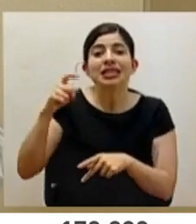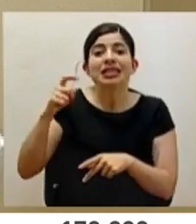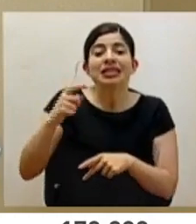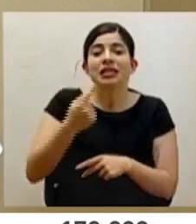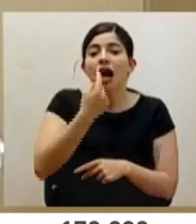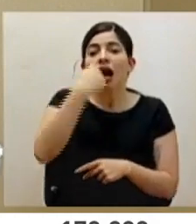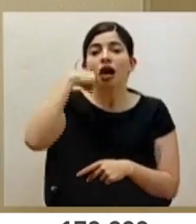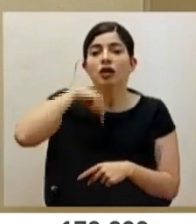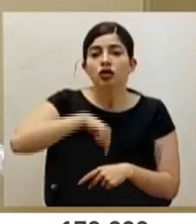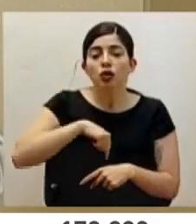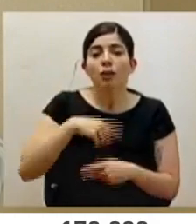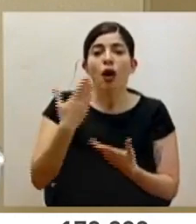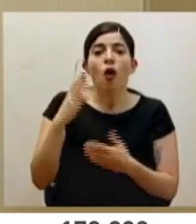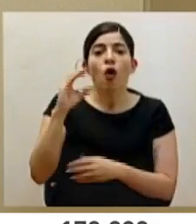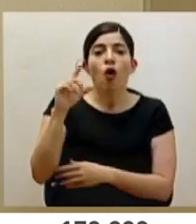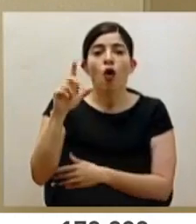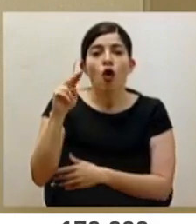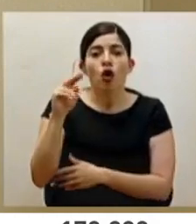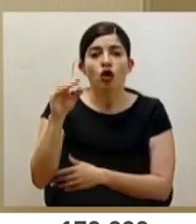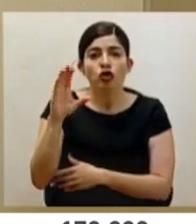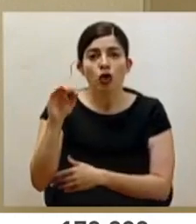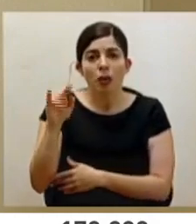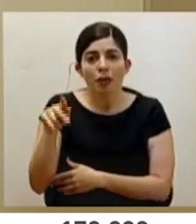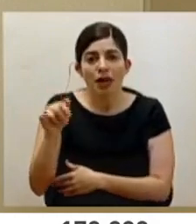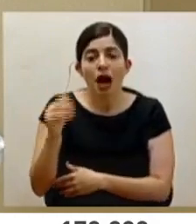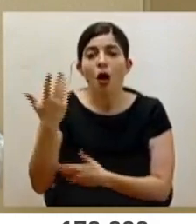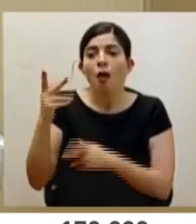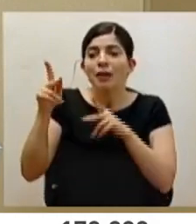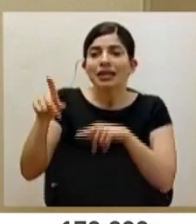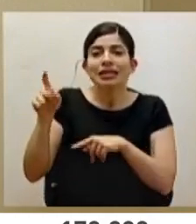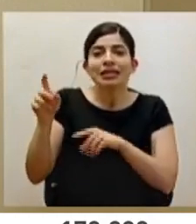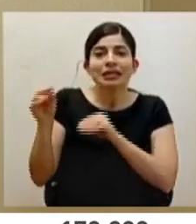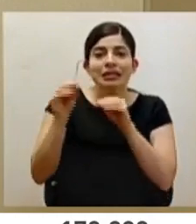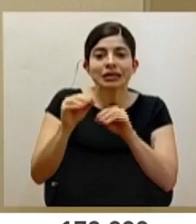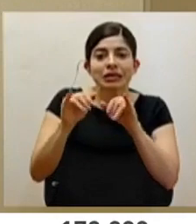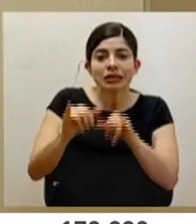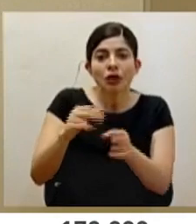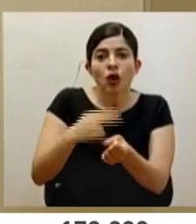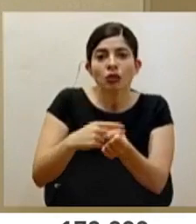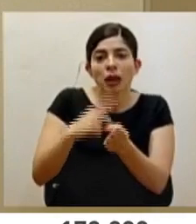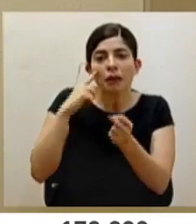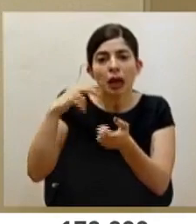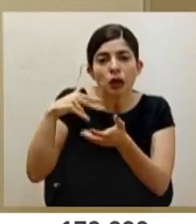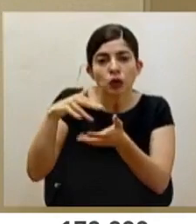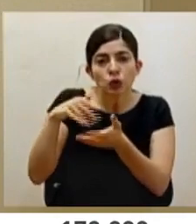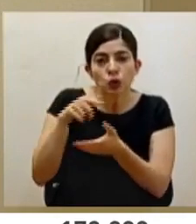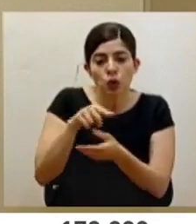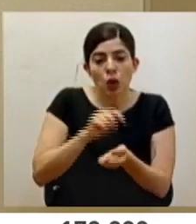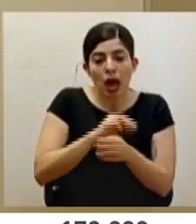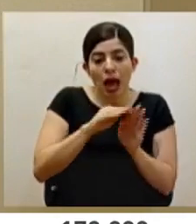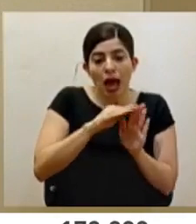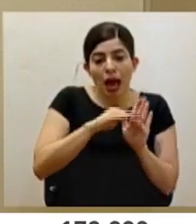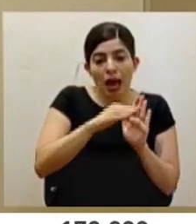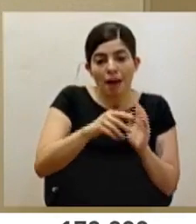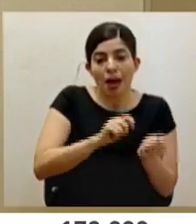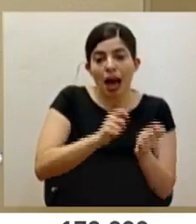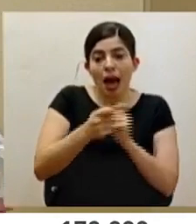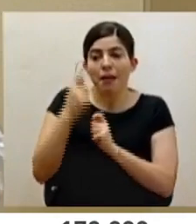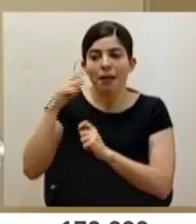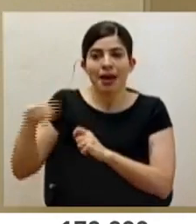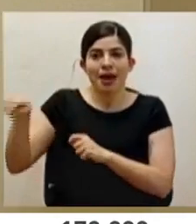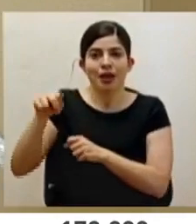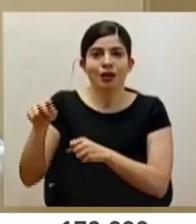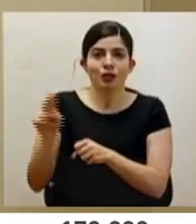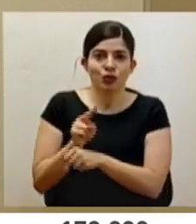gastroscopías, colonoscopías, o que requieran internamiento para algún tipo de estudio. La idea de esto es